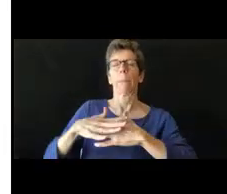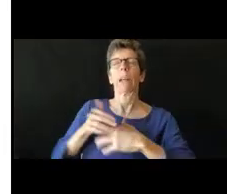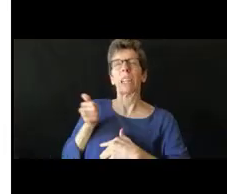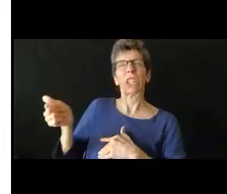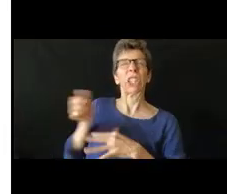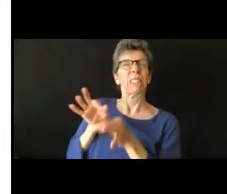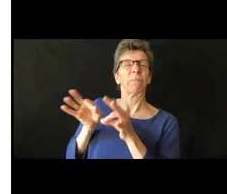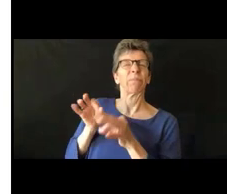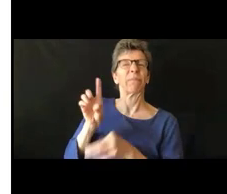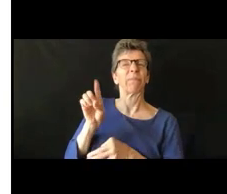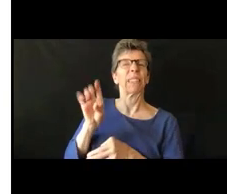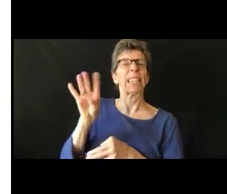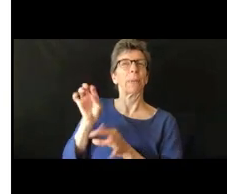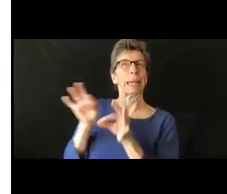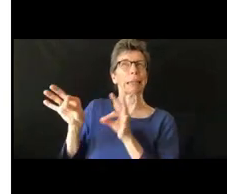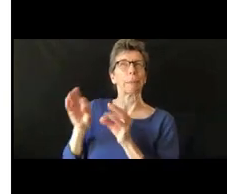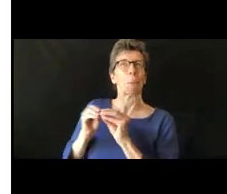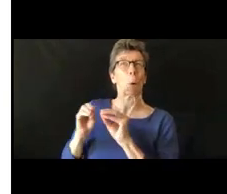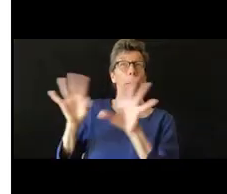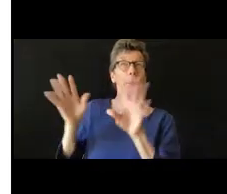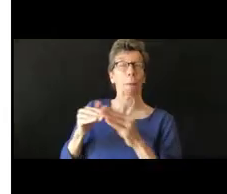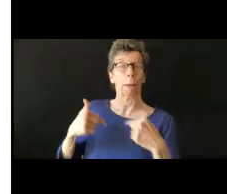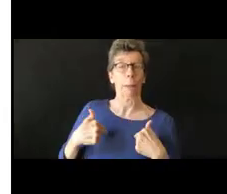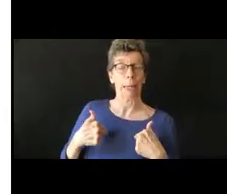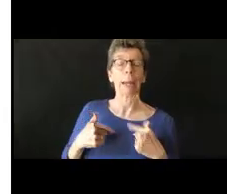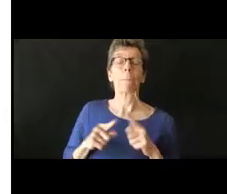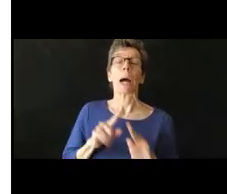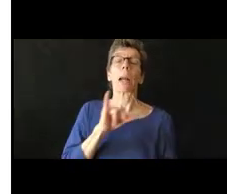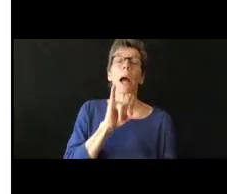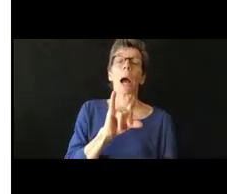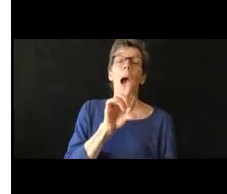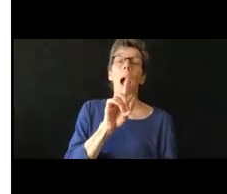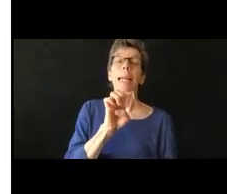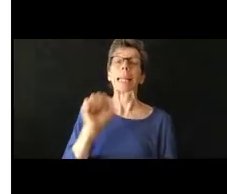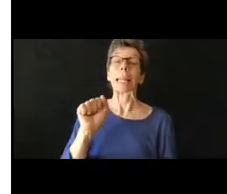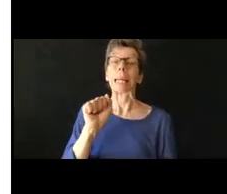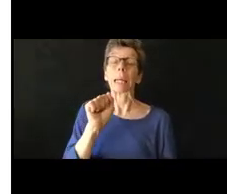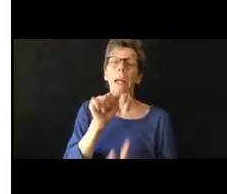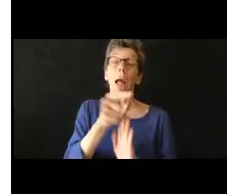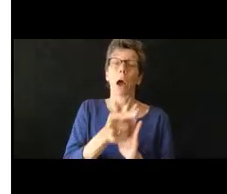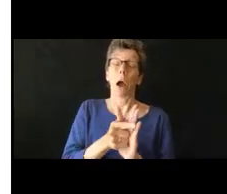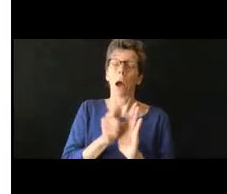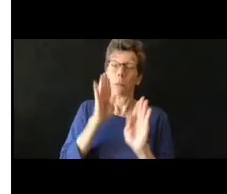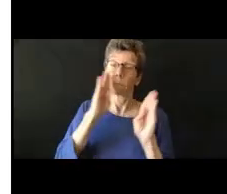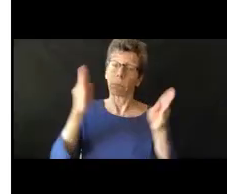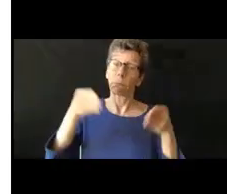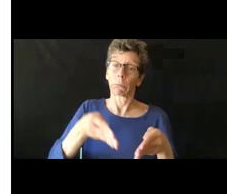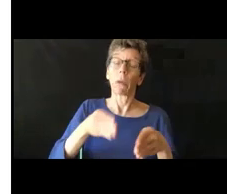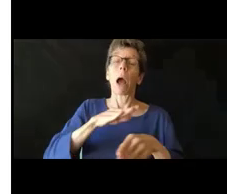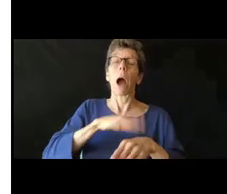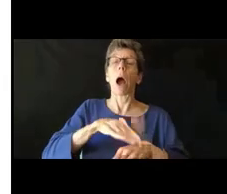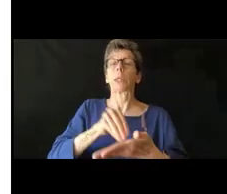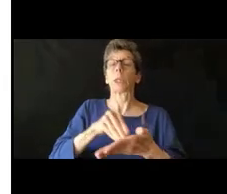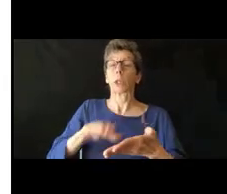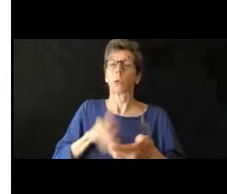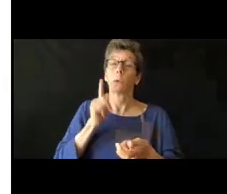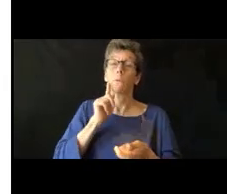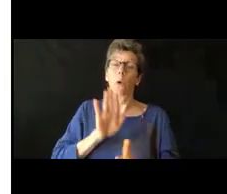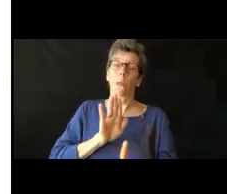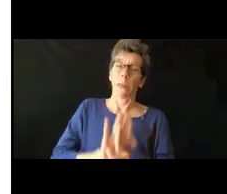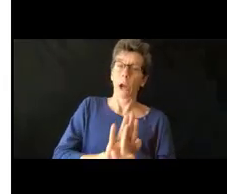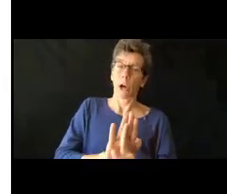a una mejor explicación. Pero la IDEA es cuando los estudiantes ya tienen lo más